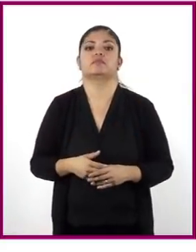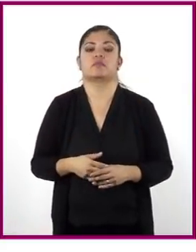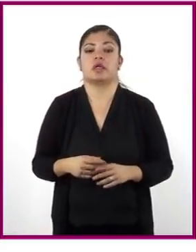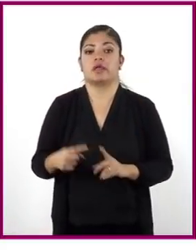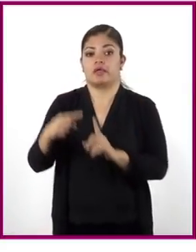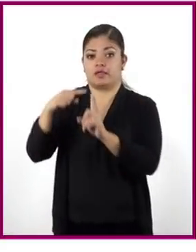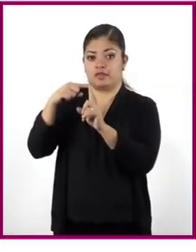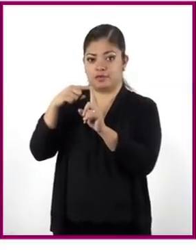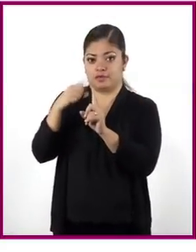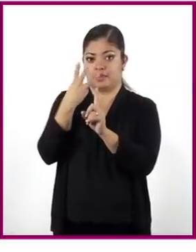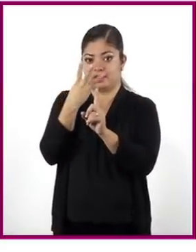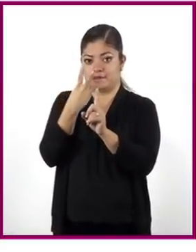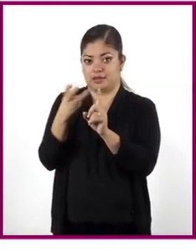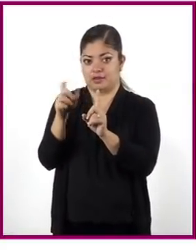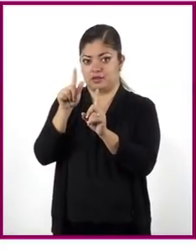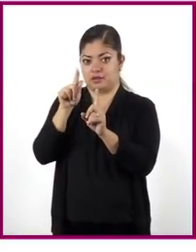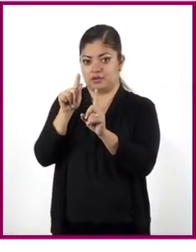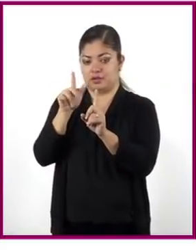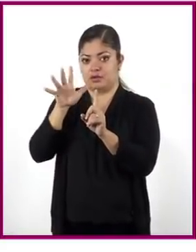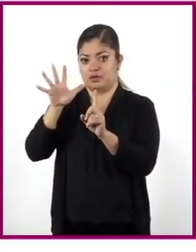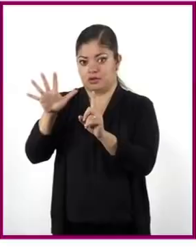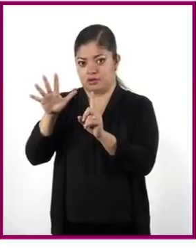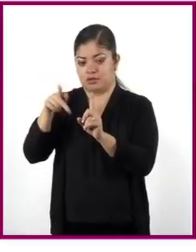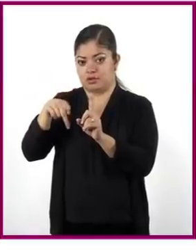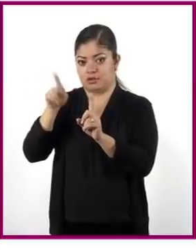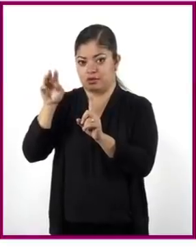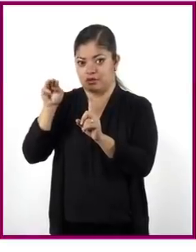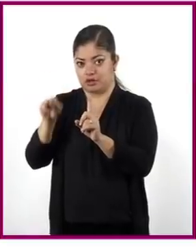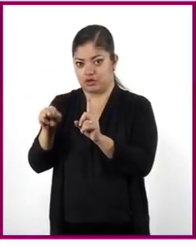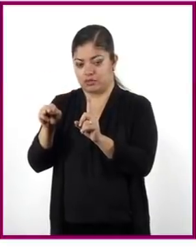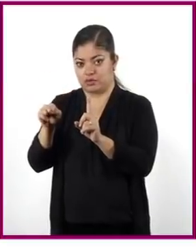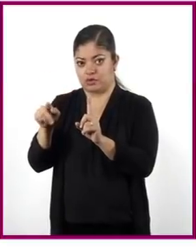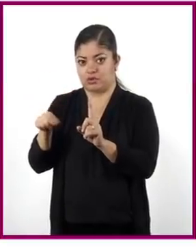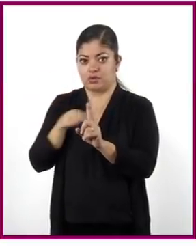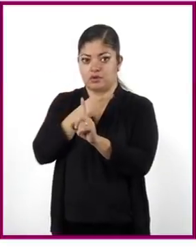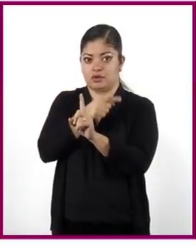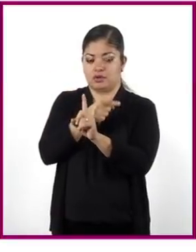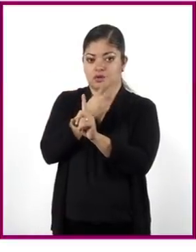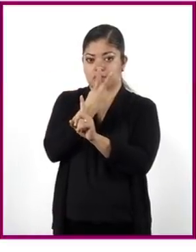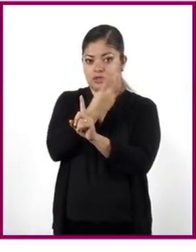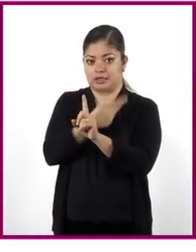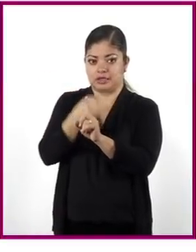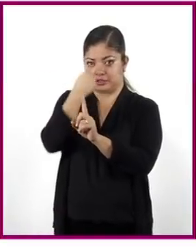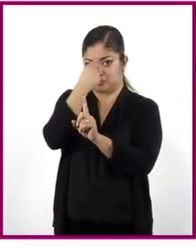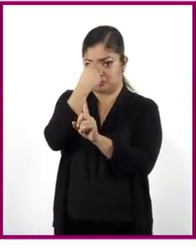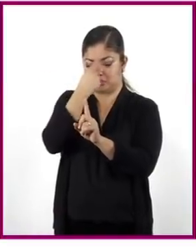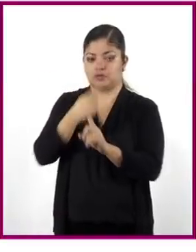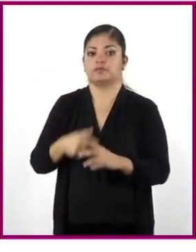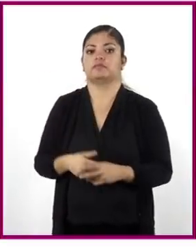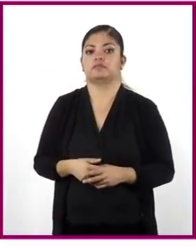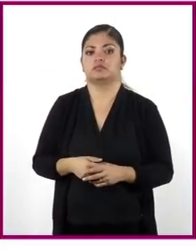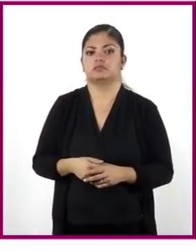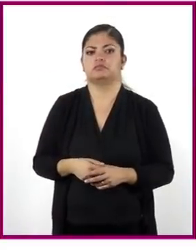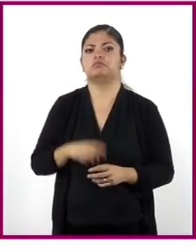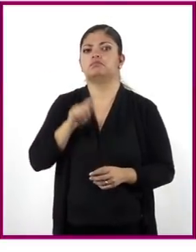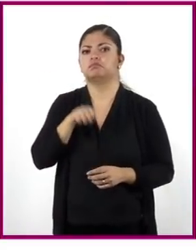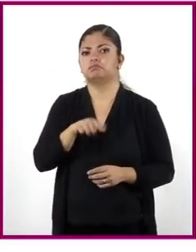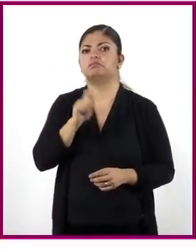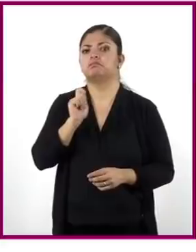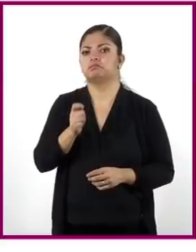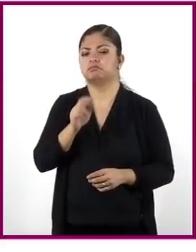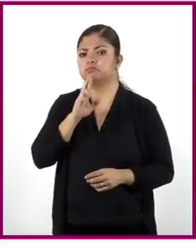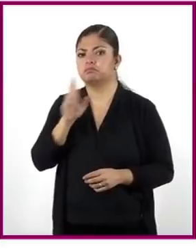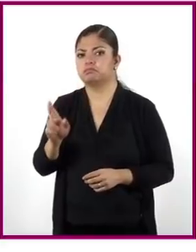dividir 375 kilómetros entre 3 horas. ¿A qué es igual esto?